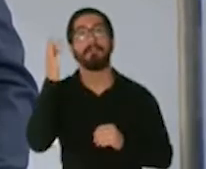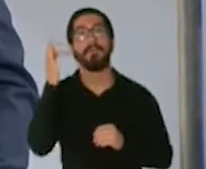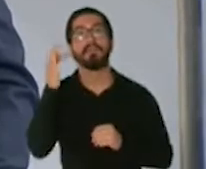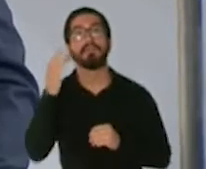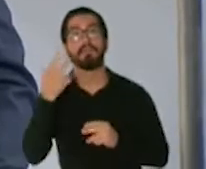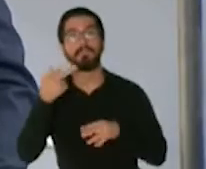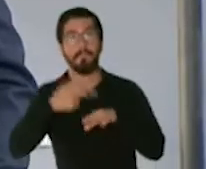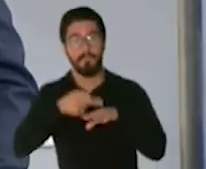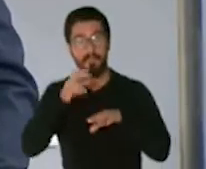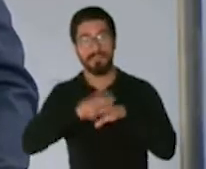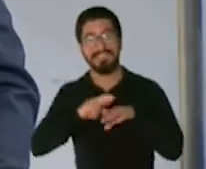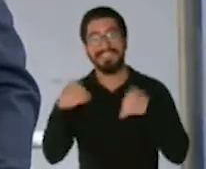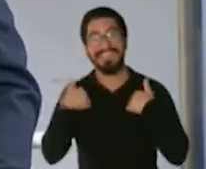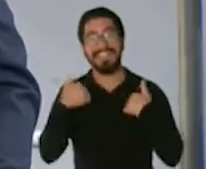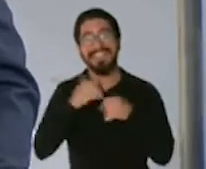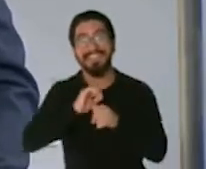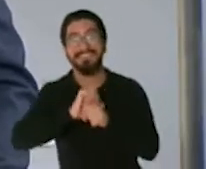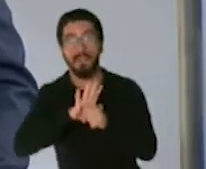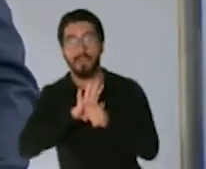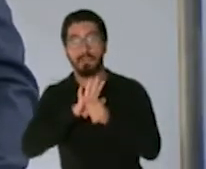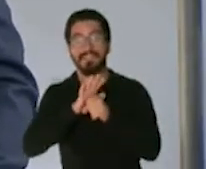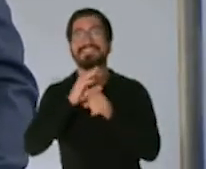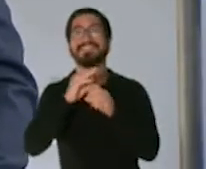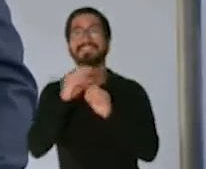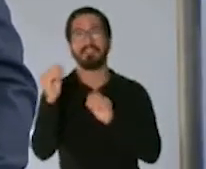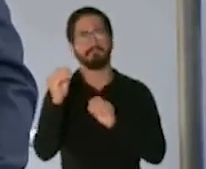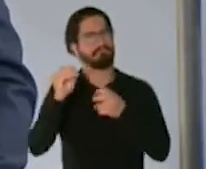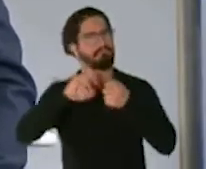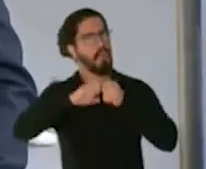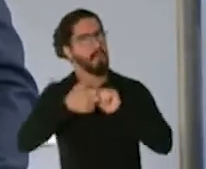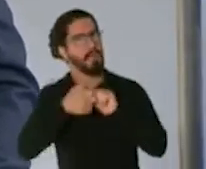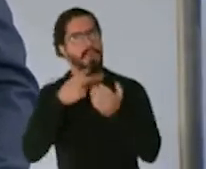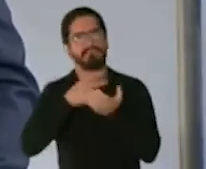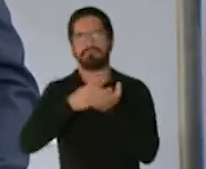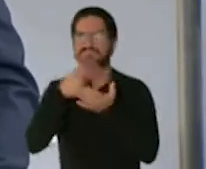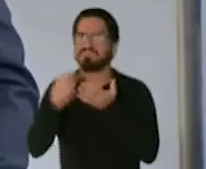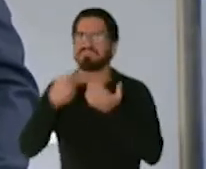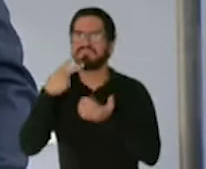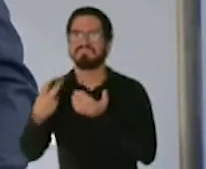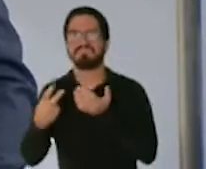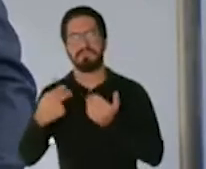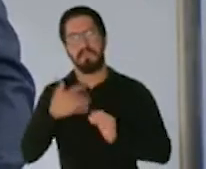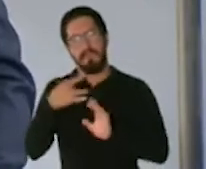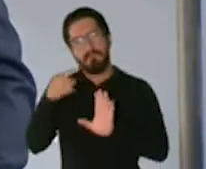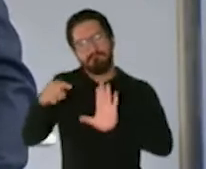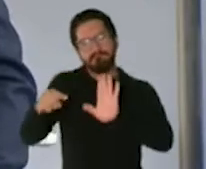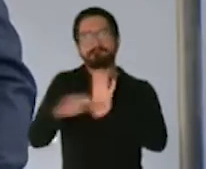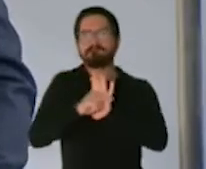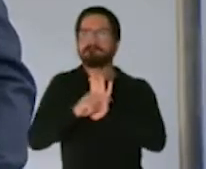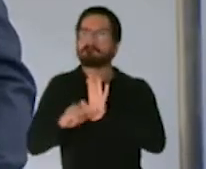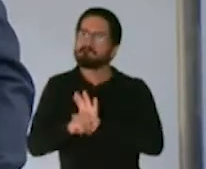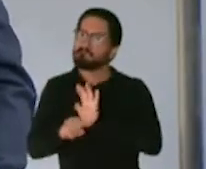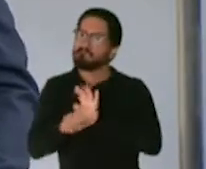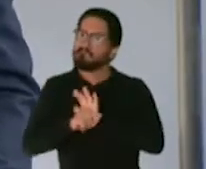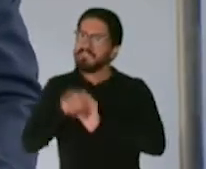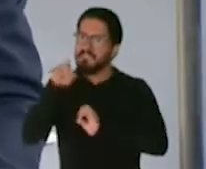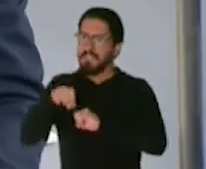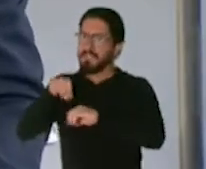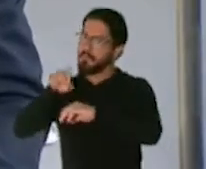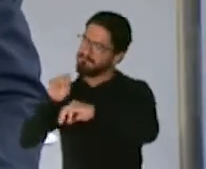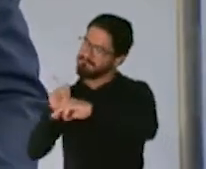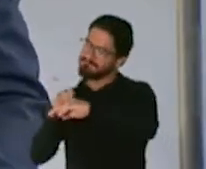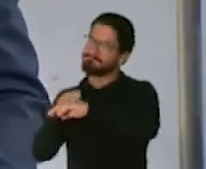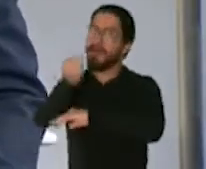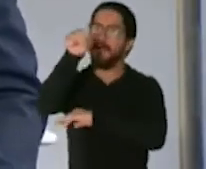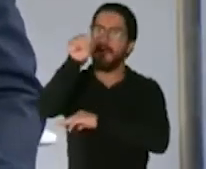además de COVID tiene un fatalismo y tiene un sentido negativo que tenemos que superar y yo creo que